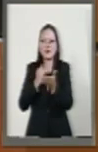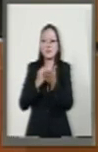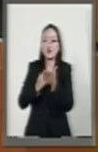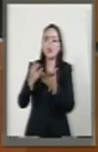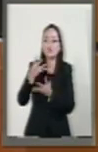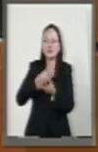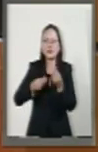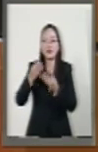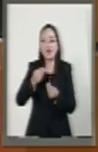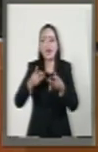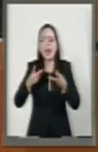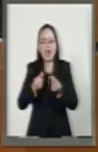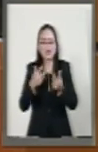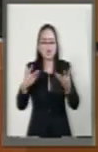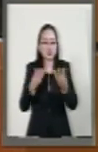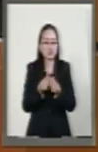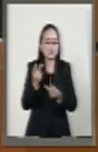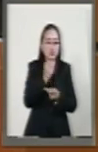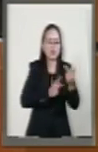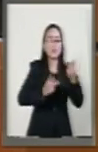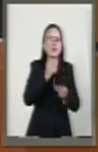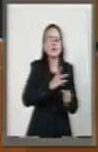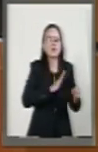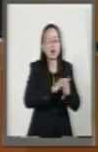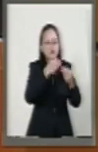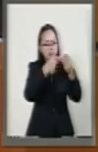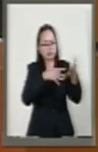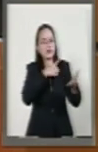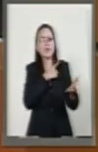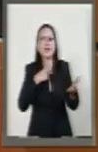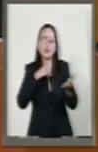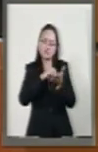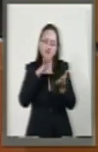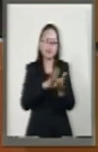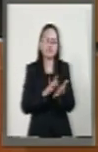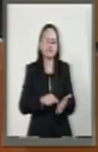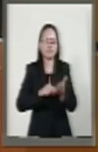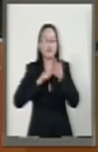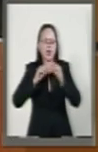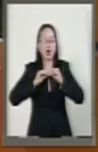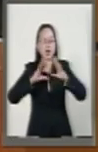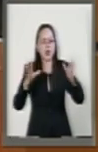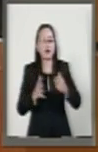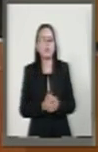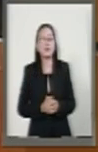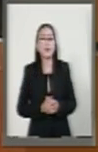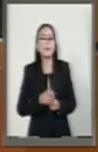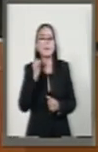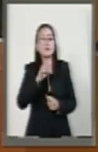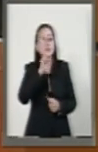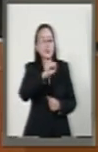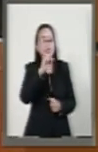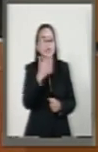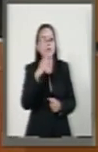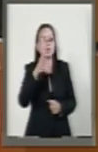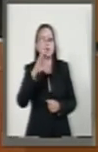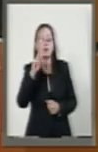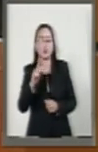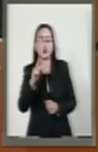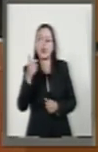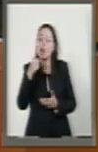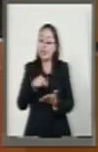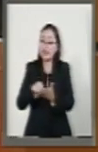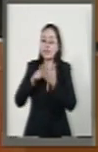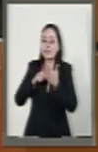los financiamientos. Y aunque por parte de la Secretaría de Hacienda y decreto público se argumenta que esto ya está